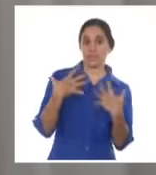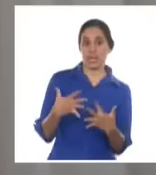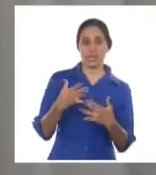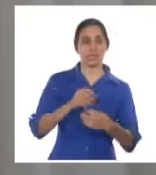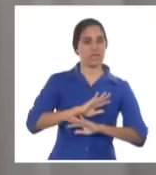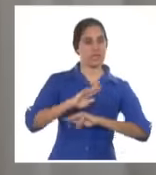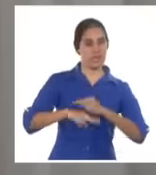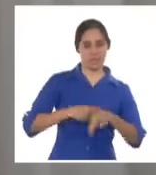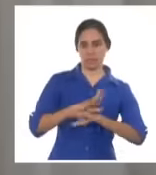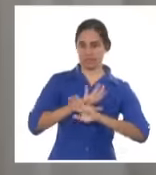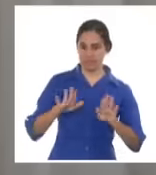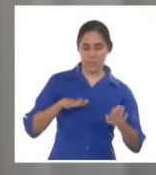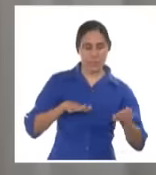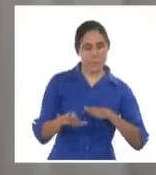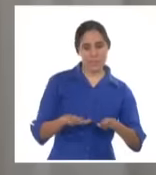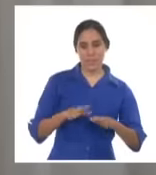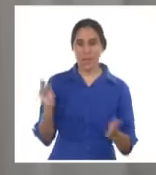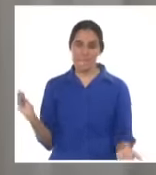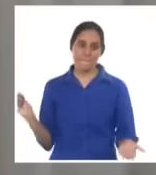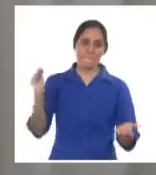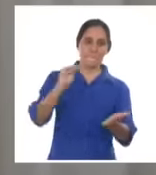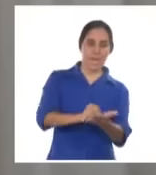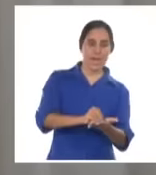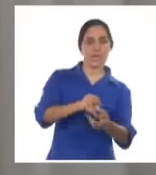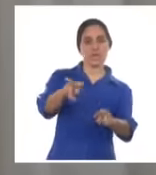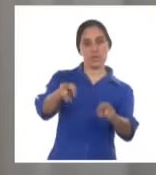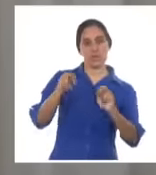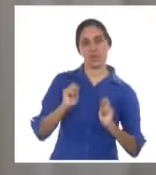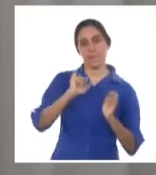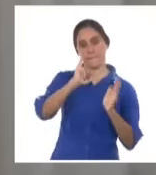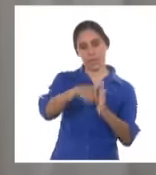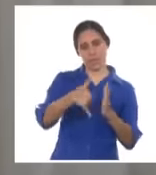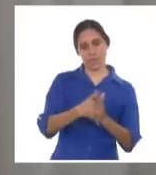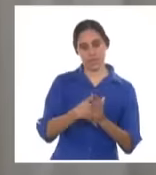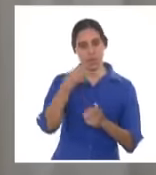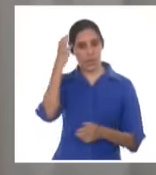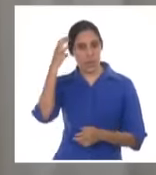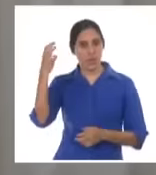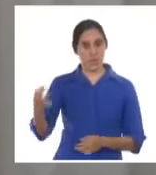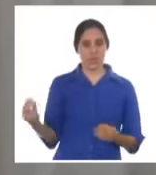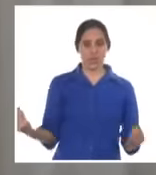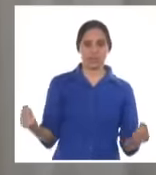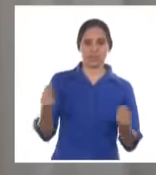creadas para implementar la proyección de gobierno vinculada con la actualización de los precios de los combustibles.